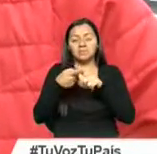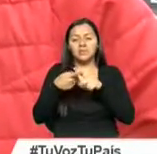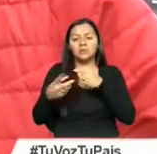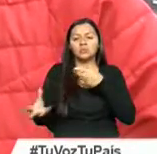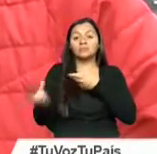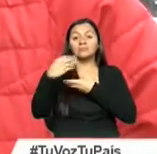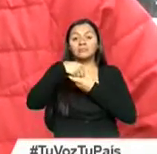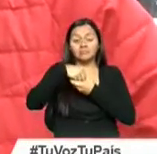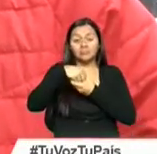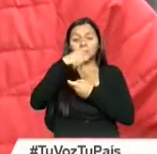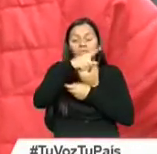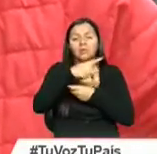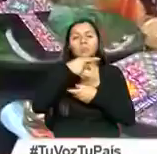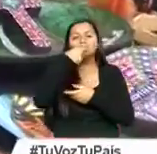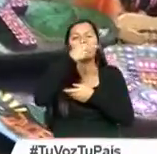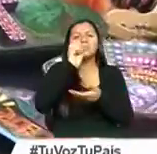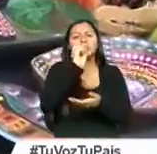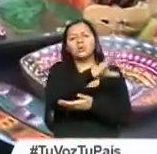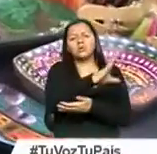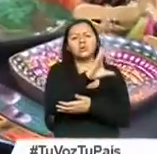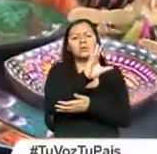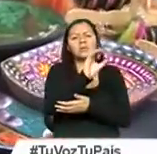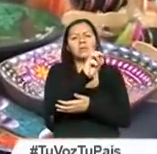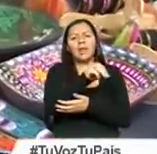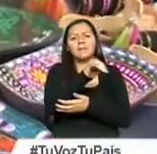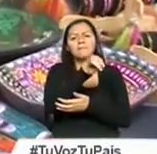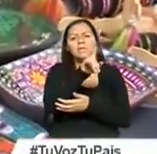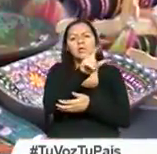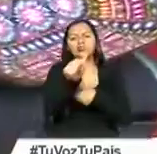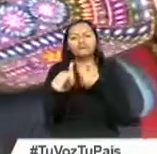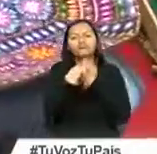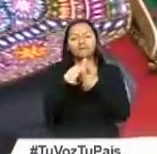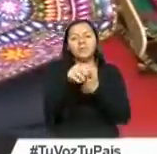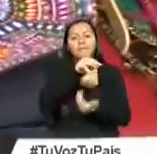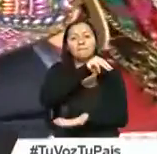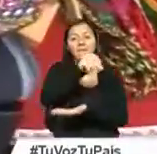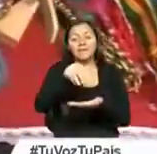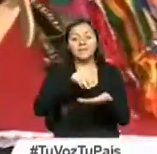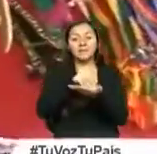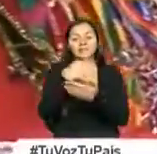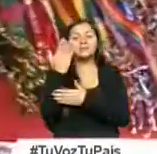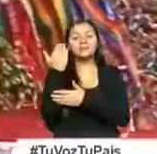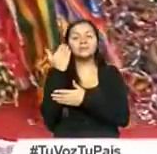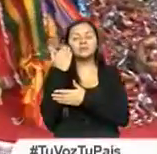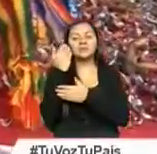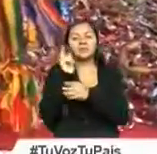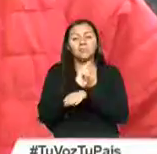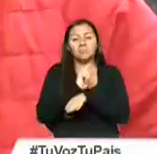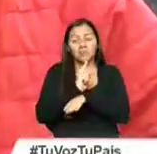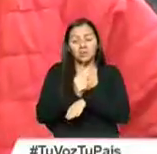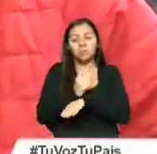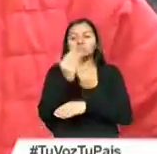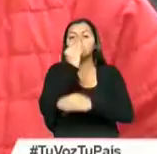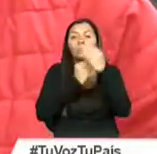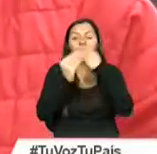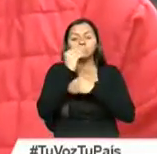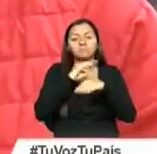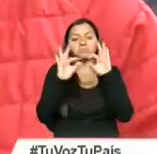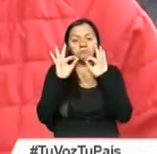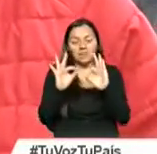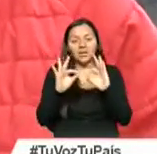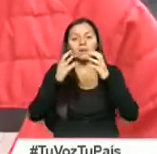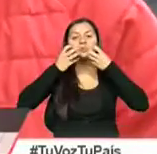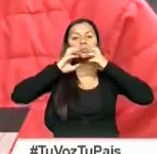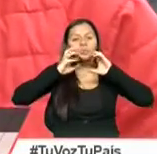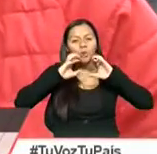pueblos que estuvieron abandonados, como Tambillo, una parada que hacemos de 15 minutos, donde ahí pueden disfrutar de gastronomía local, como el choclo